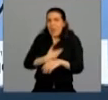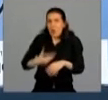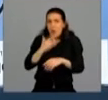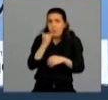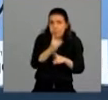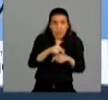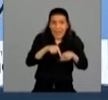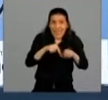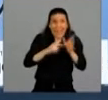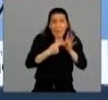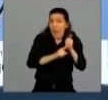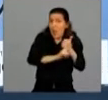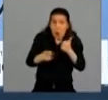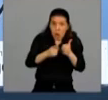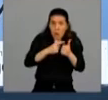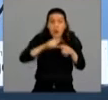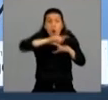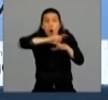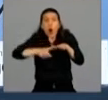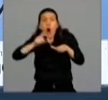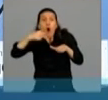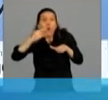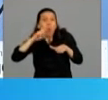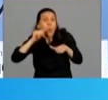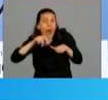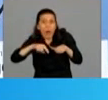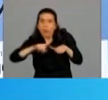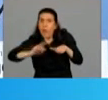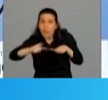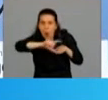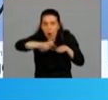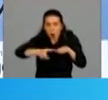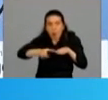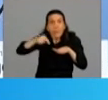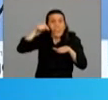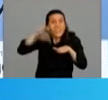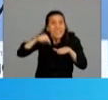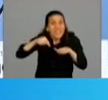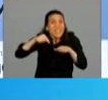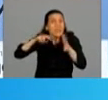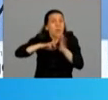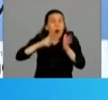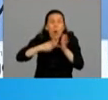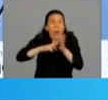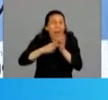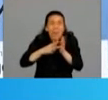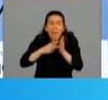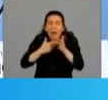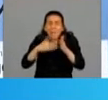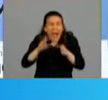ni en el conurbano, este es un problema privativo de los barrios populares.